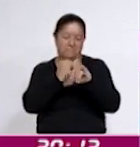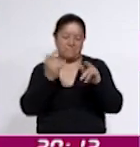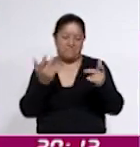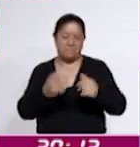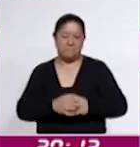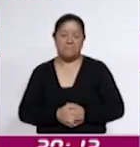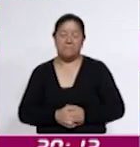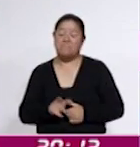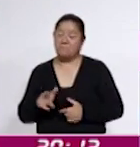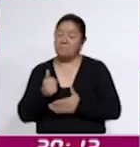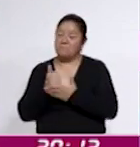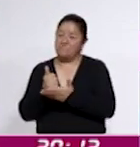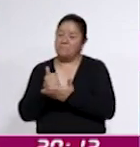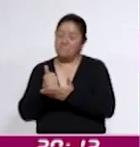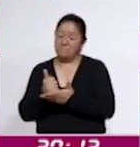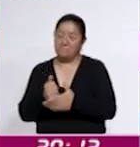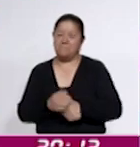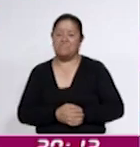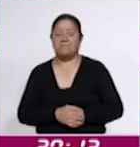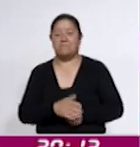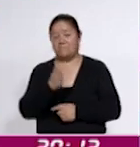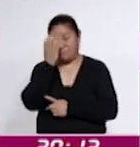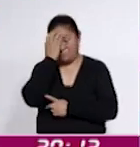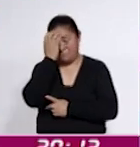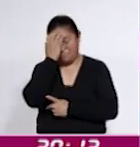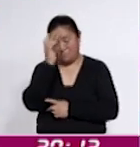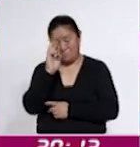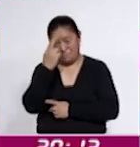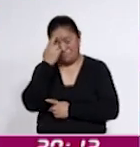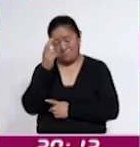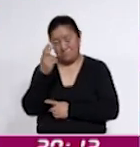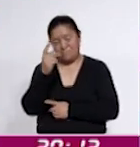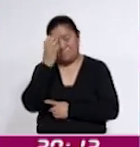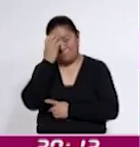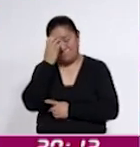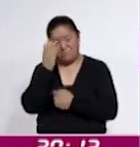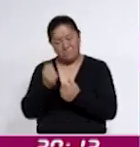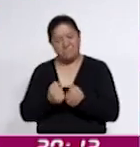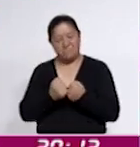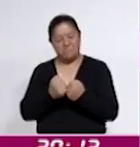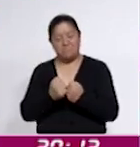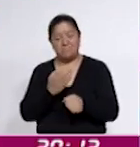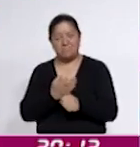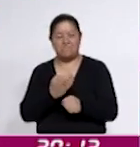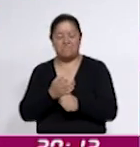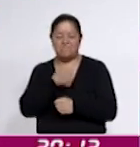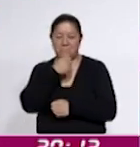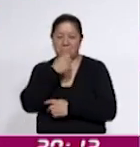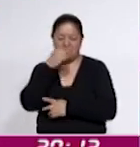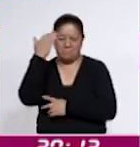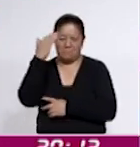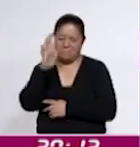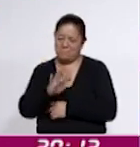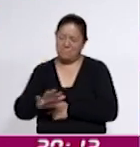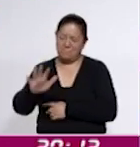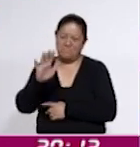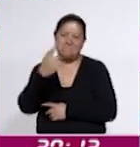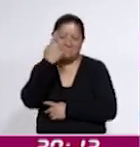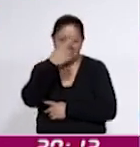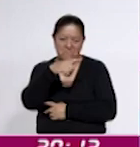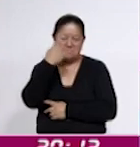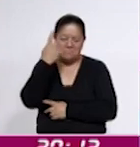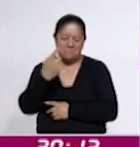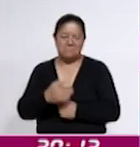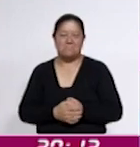gran ayuda porque pues hay que recordar que siempre el conocimiento empodera, y en este caso a las personas de la tercera edad pues les facilita